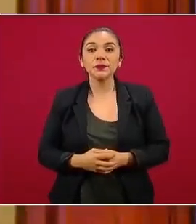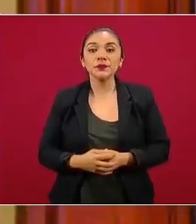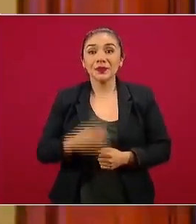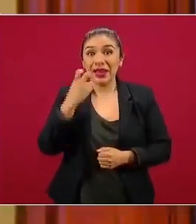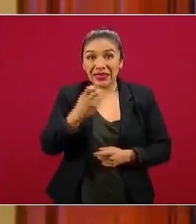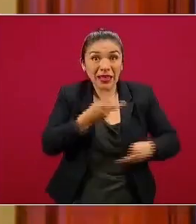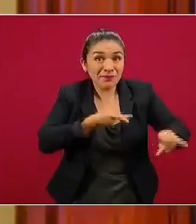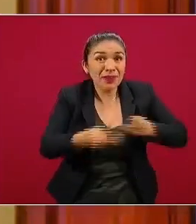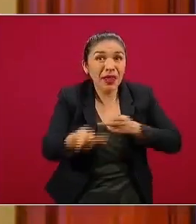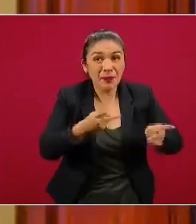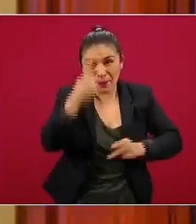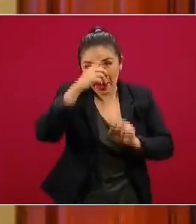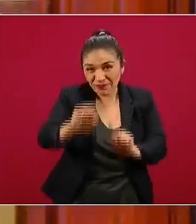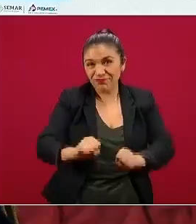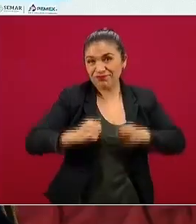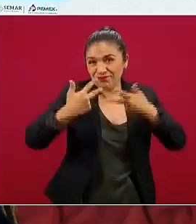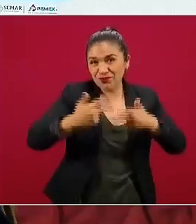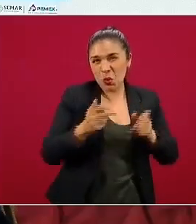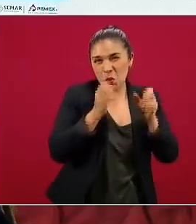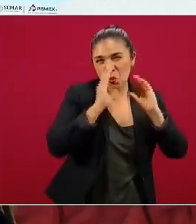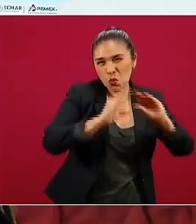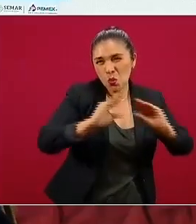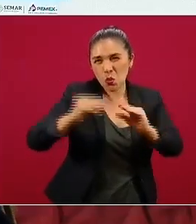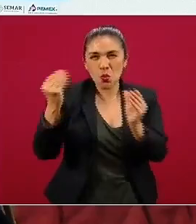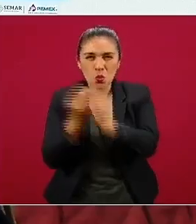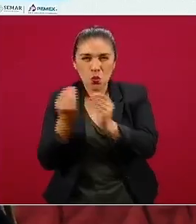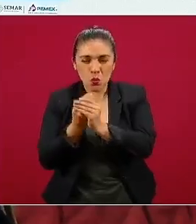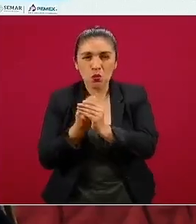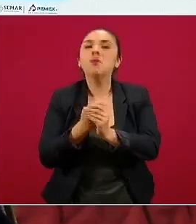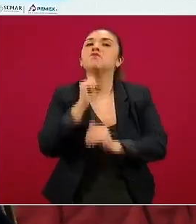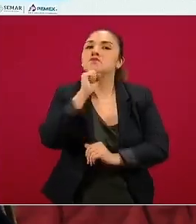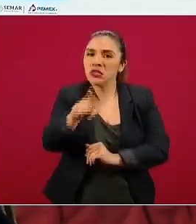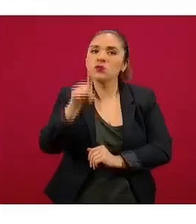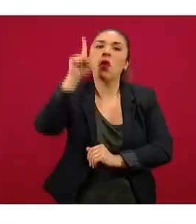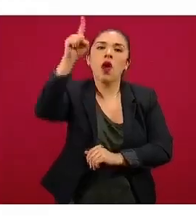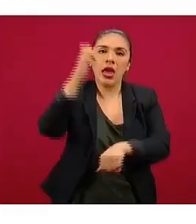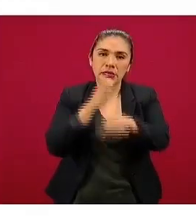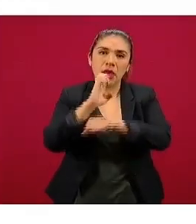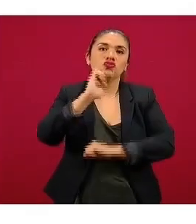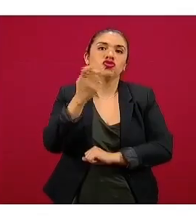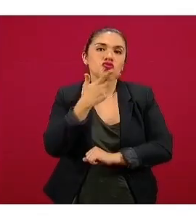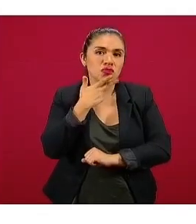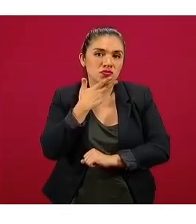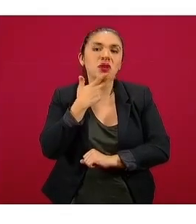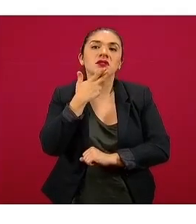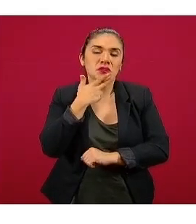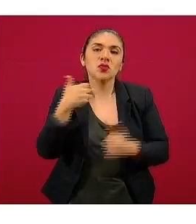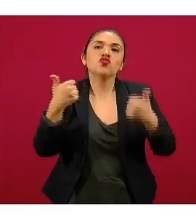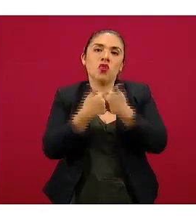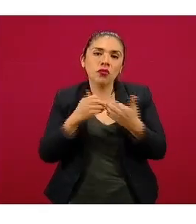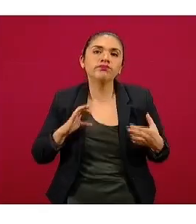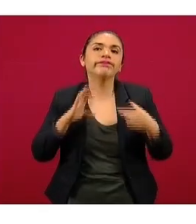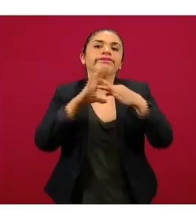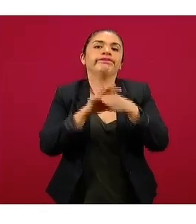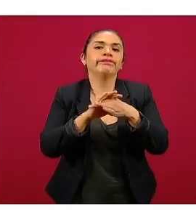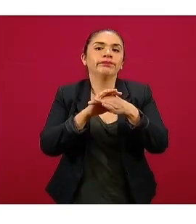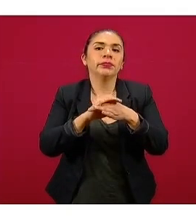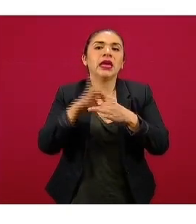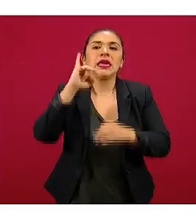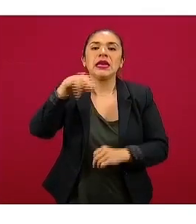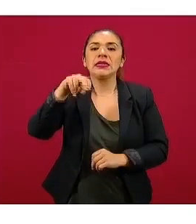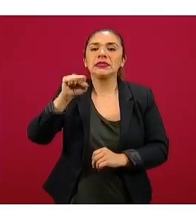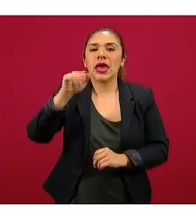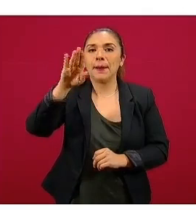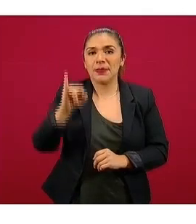estrategia de telementoría se va a aplicar en el estado de Chihuahua, de la mano y con la colaboración del